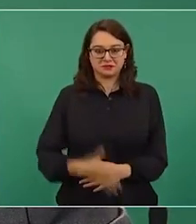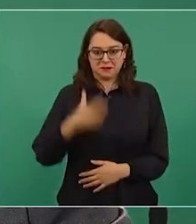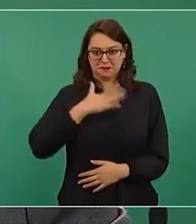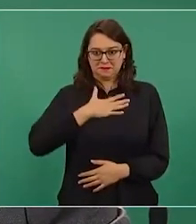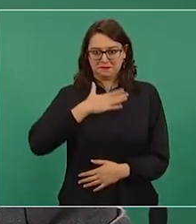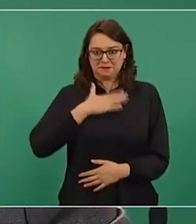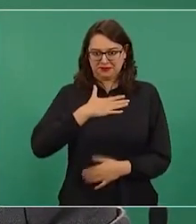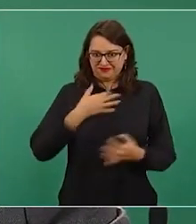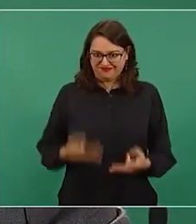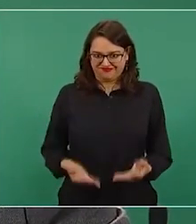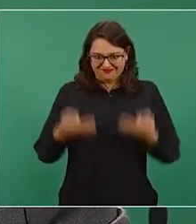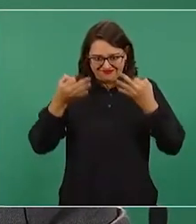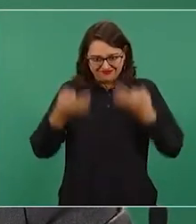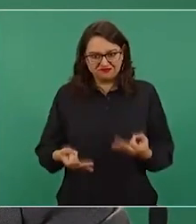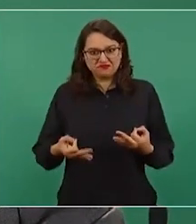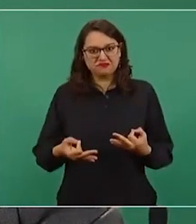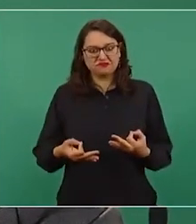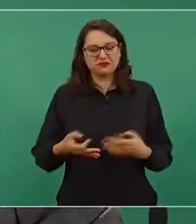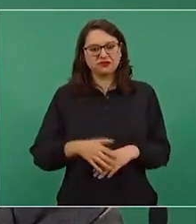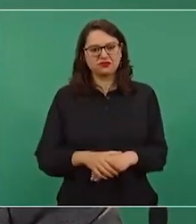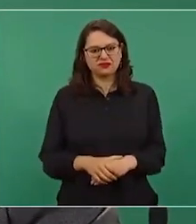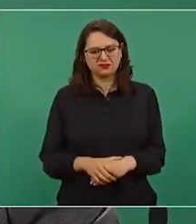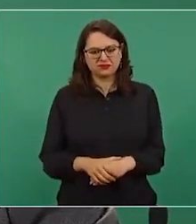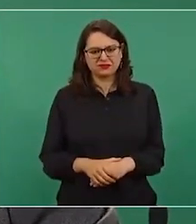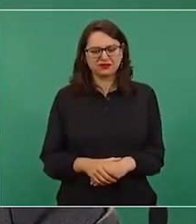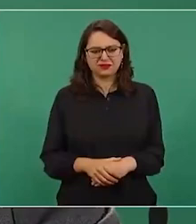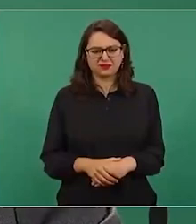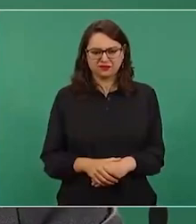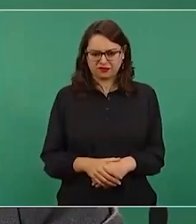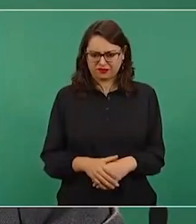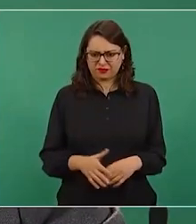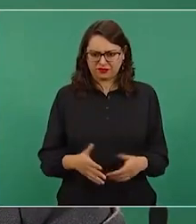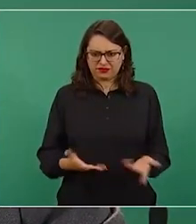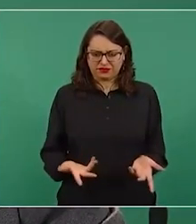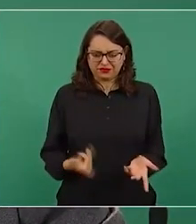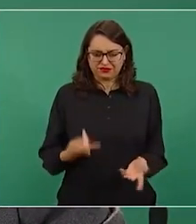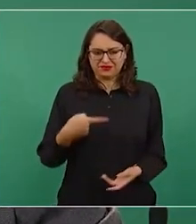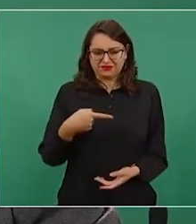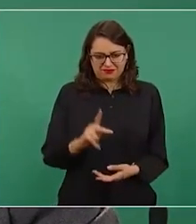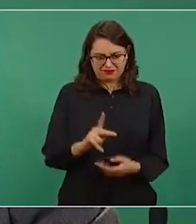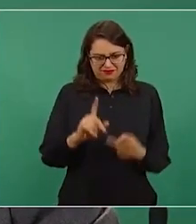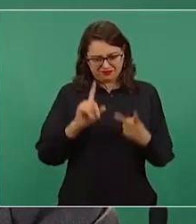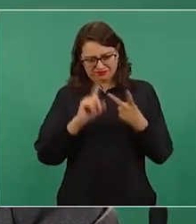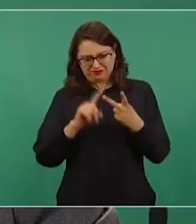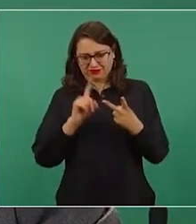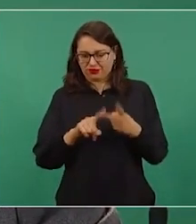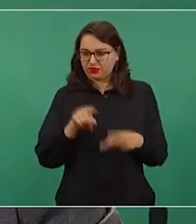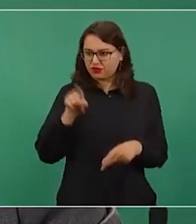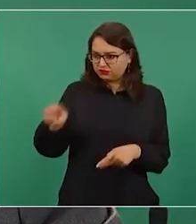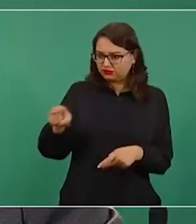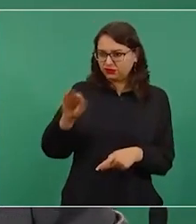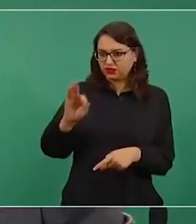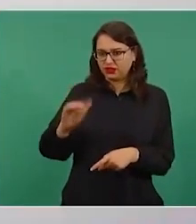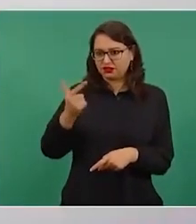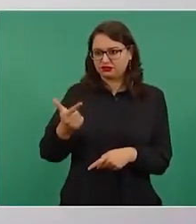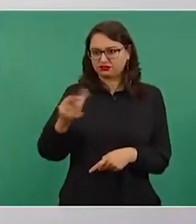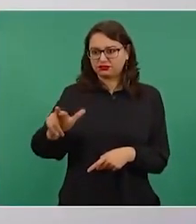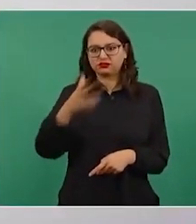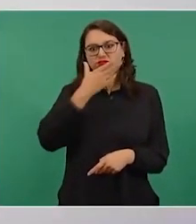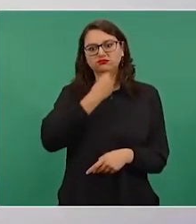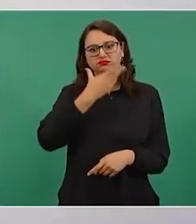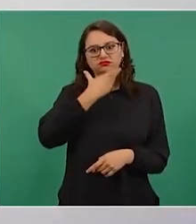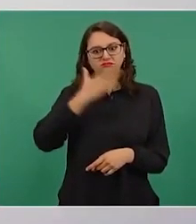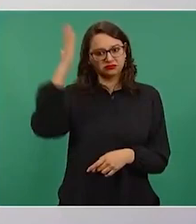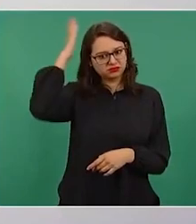principios, cómo le voy a pedir yo al fiscal que actúe de